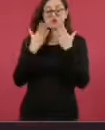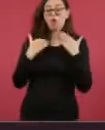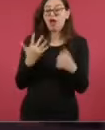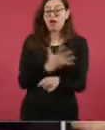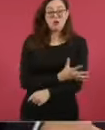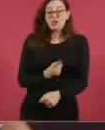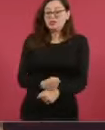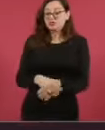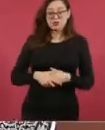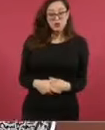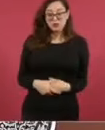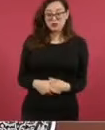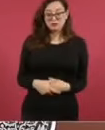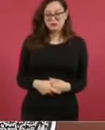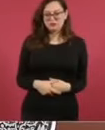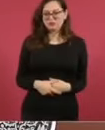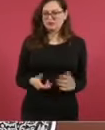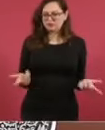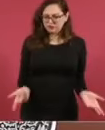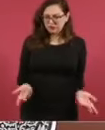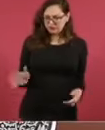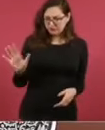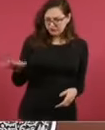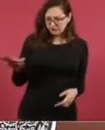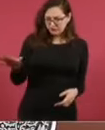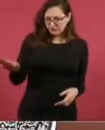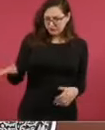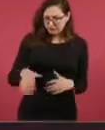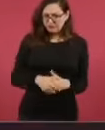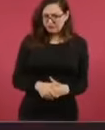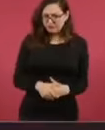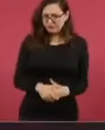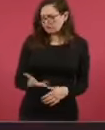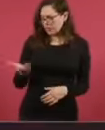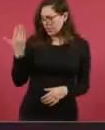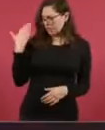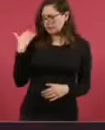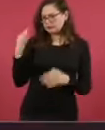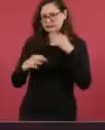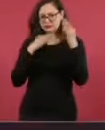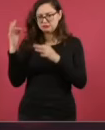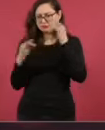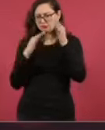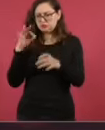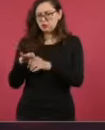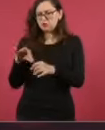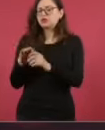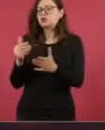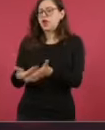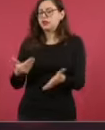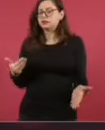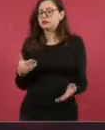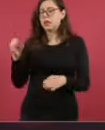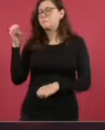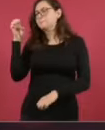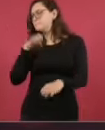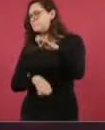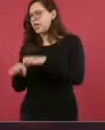Han informado cuánto dinero recibieron para la campaña,